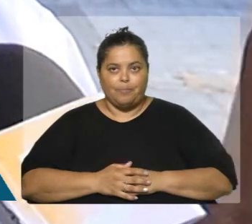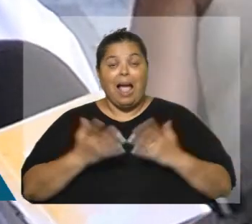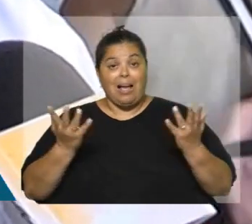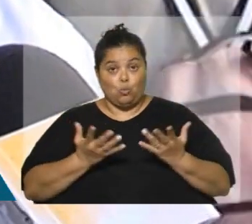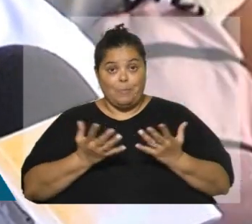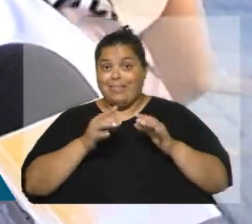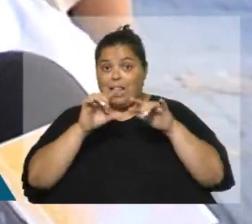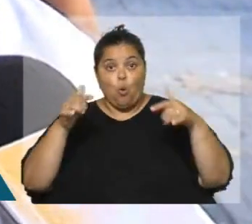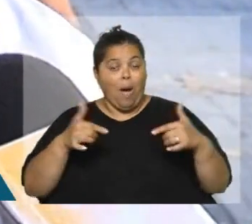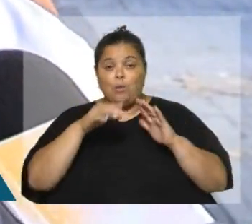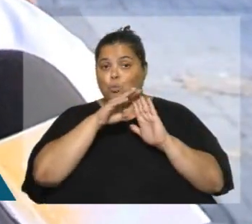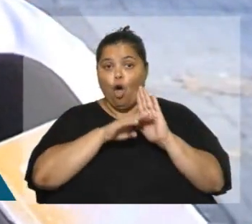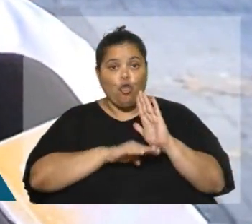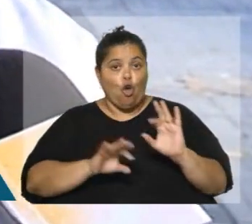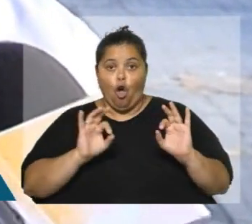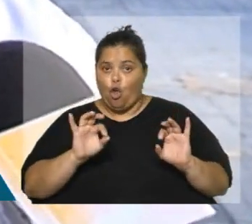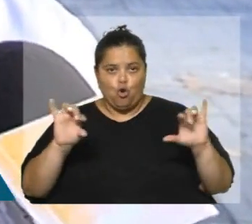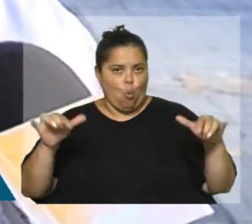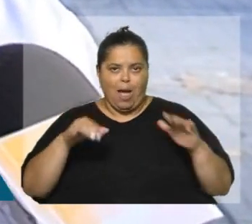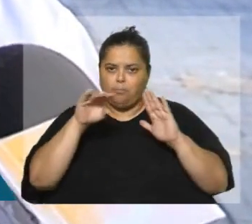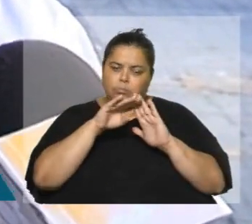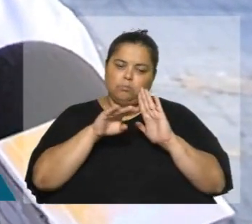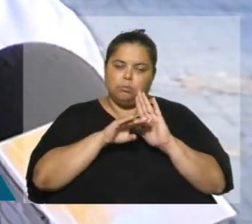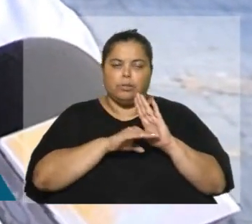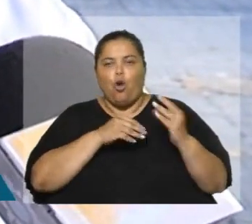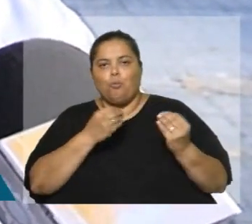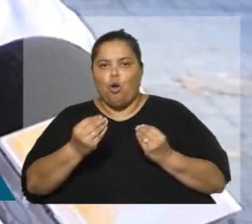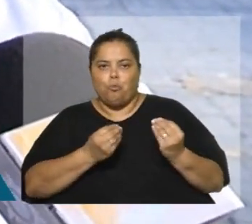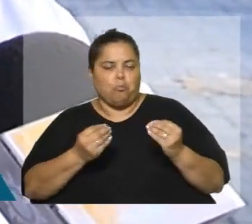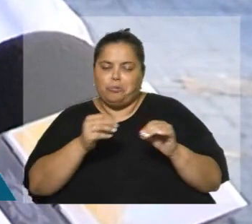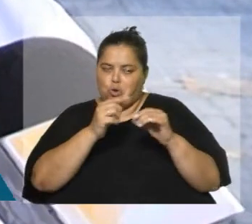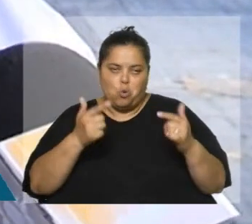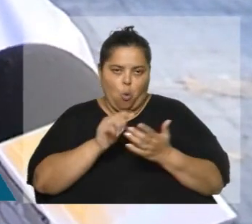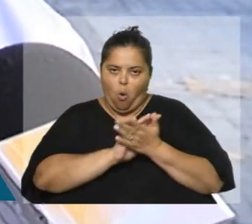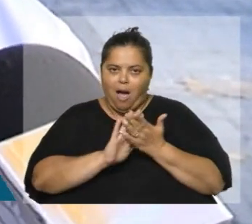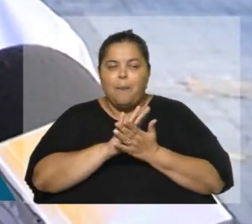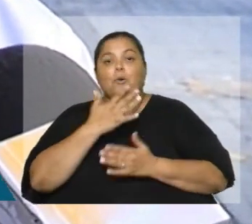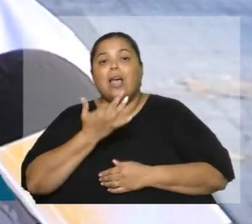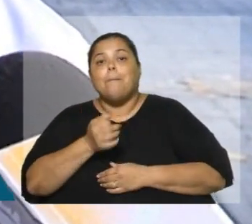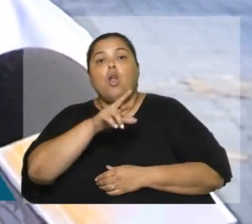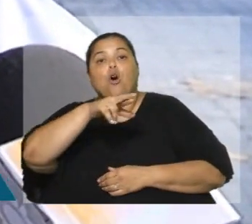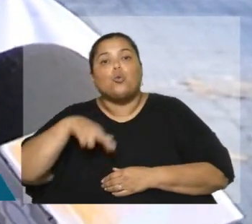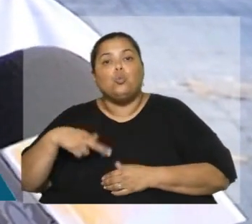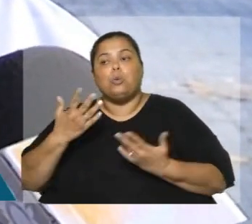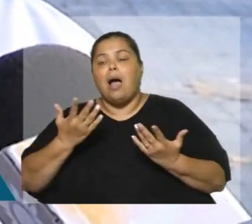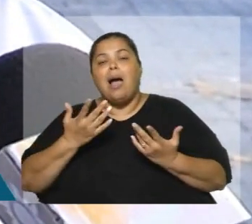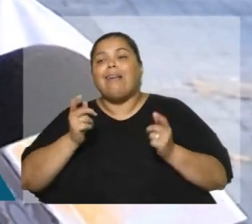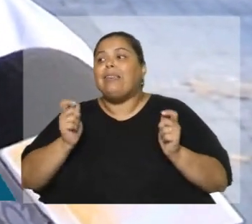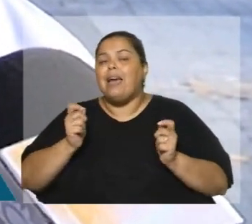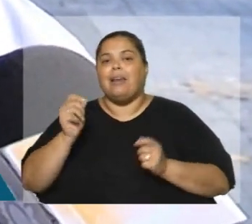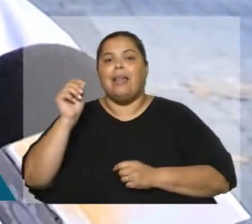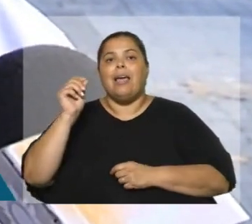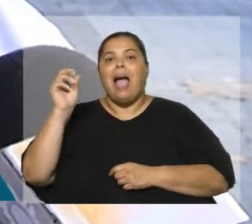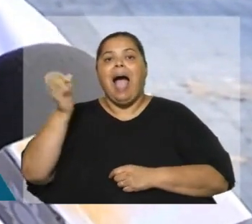Existe una protocolización o una determinación de en determinado sector de determinada ruta qué prestador de ambulancia